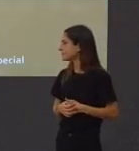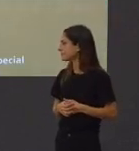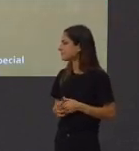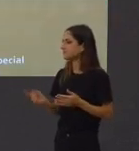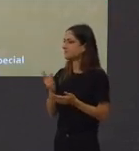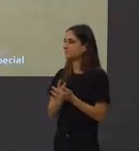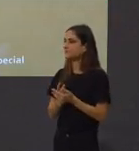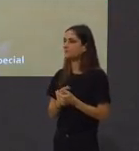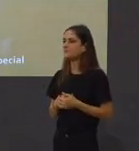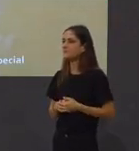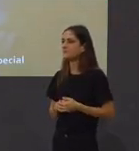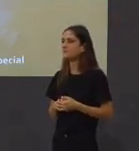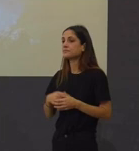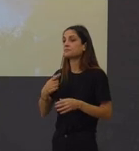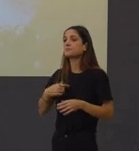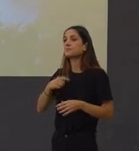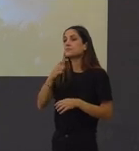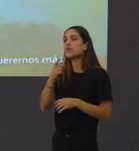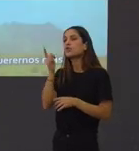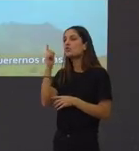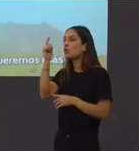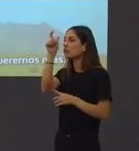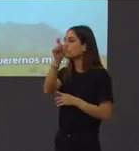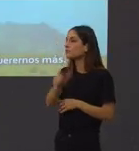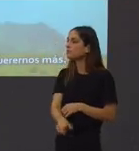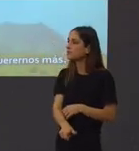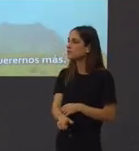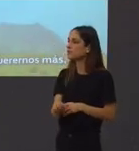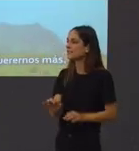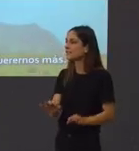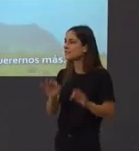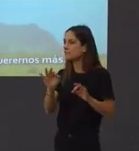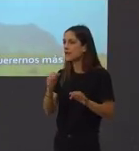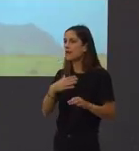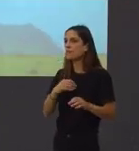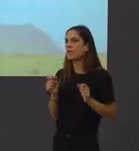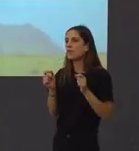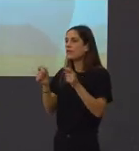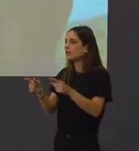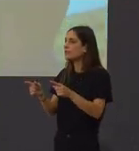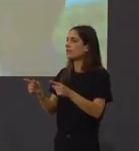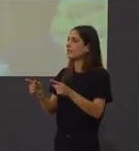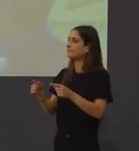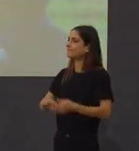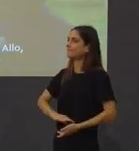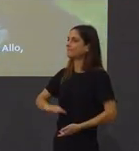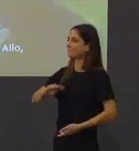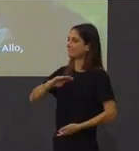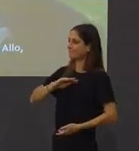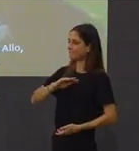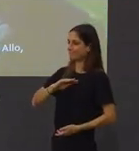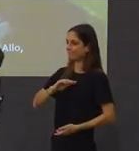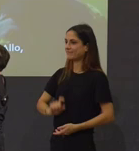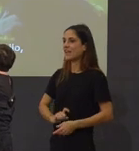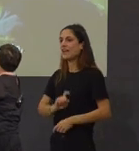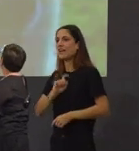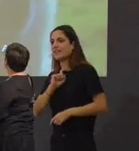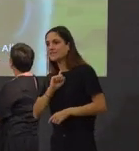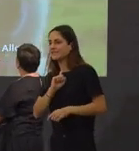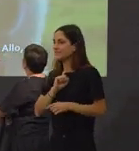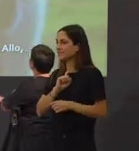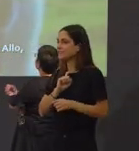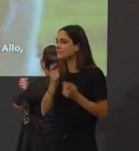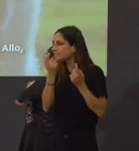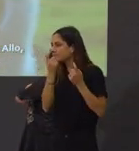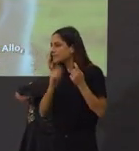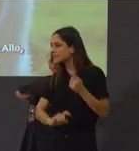So alguien moi especial puido ensinarnos a todos a querernos máis. Esta é a historia